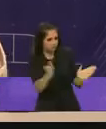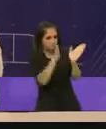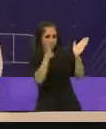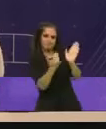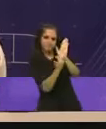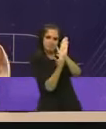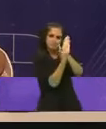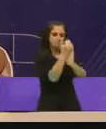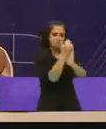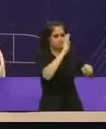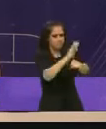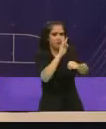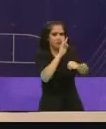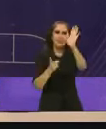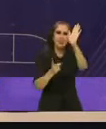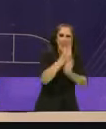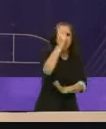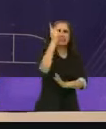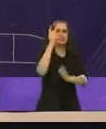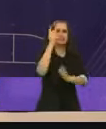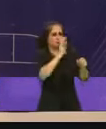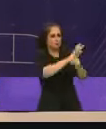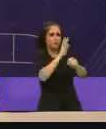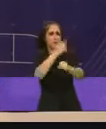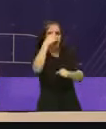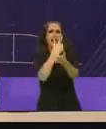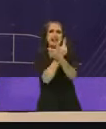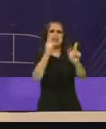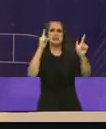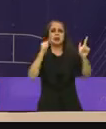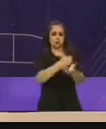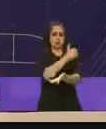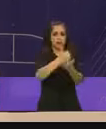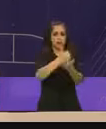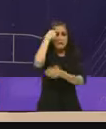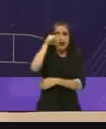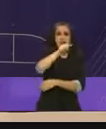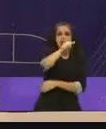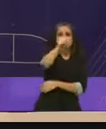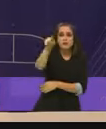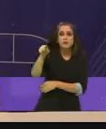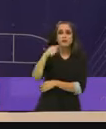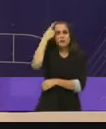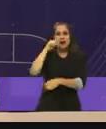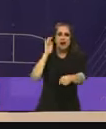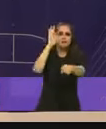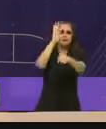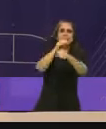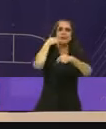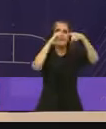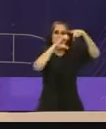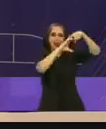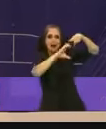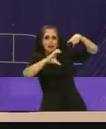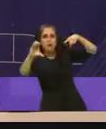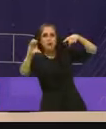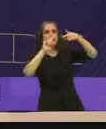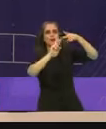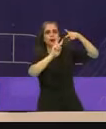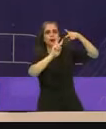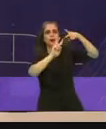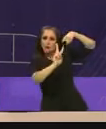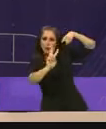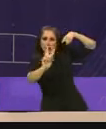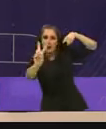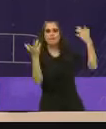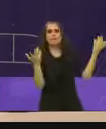derechos, de libertades. Una ciudad para ti. Una ciudad que tenga más cablebus, más trolebus, más agua.